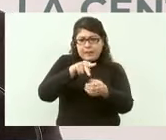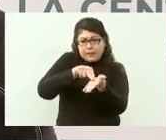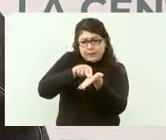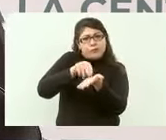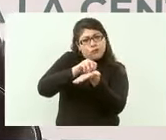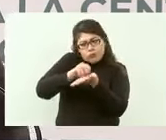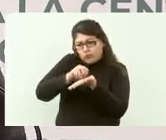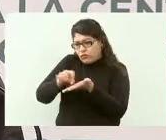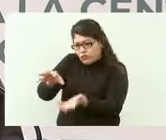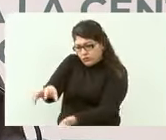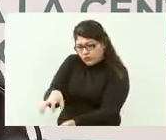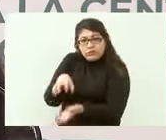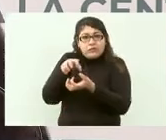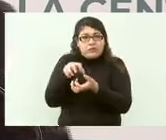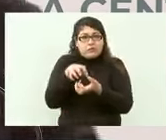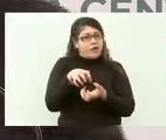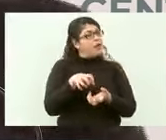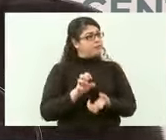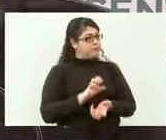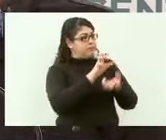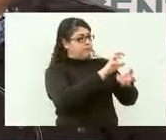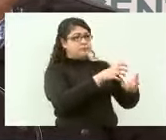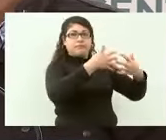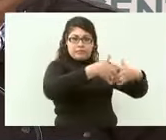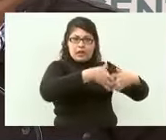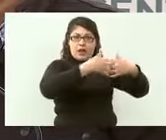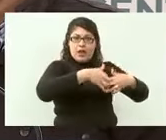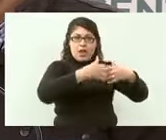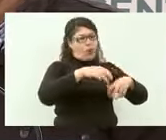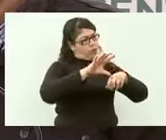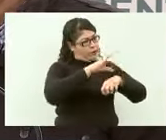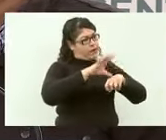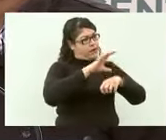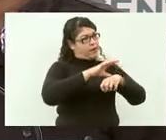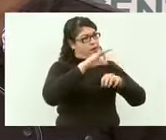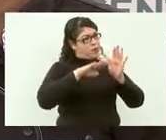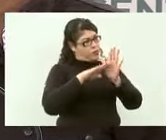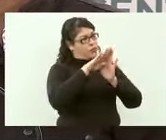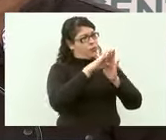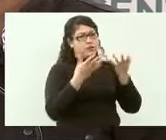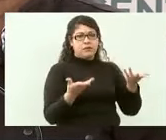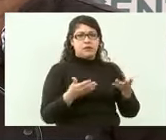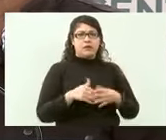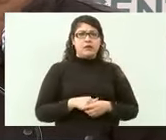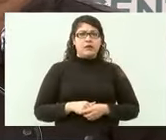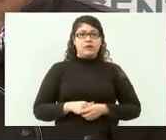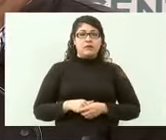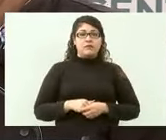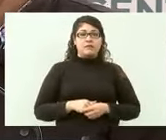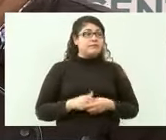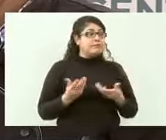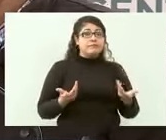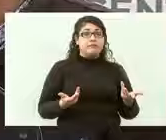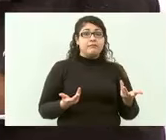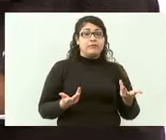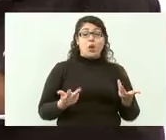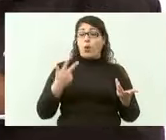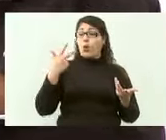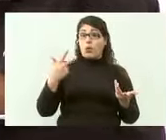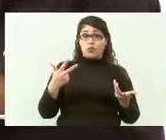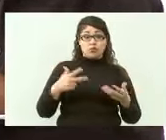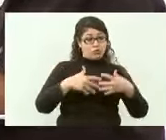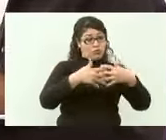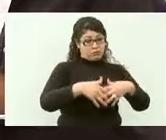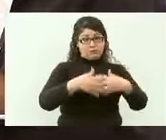ocho pequeñas plantas en las cuales sólo trabaja